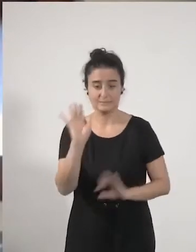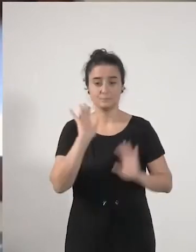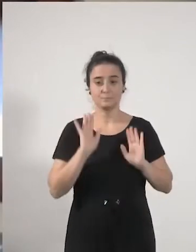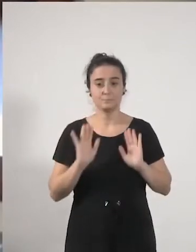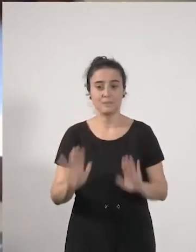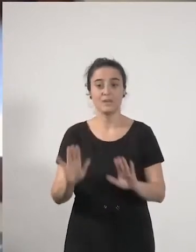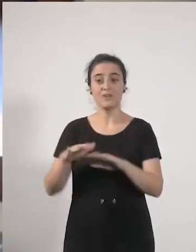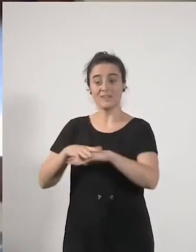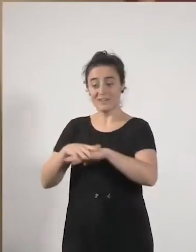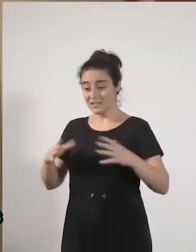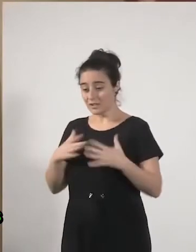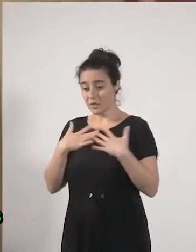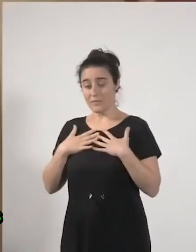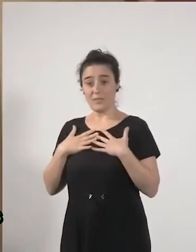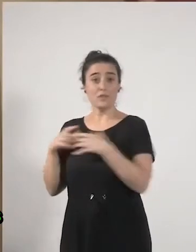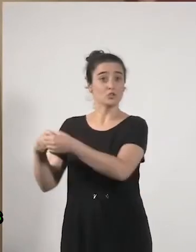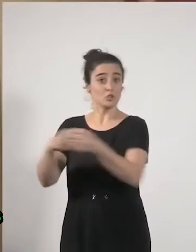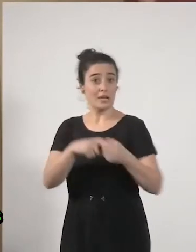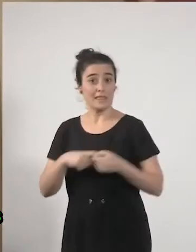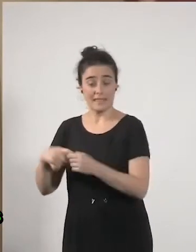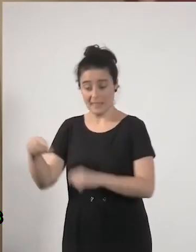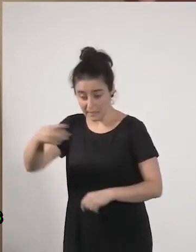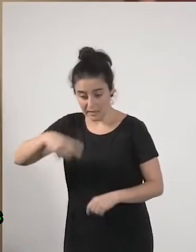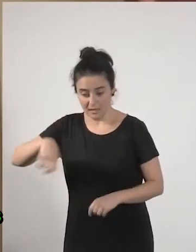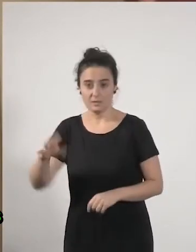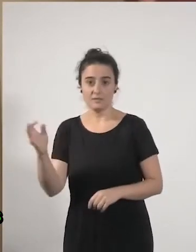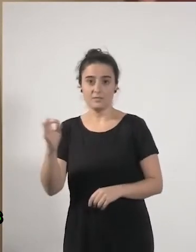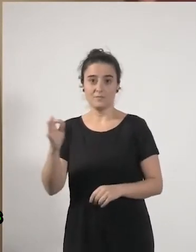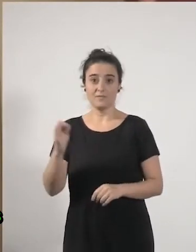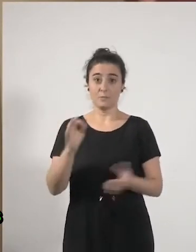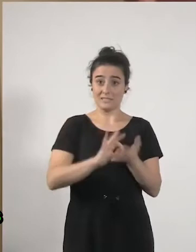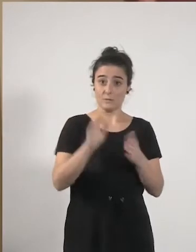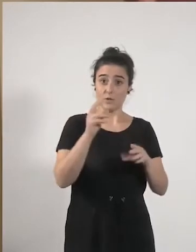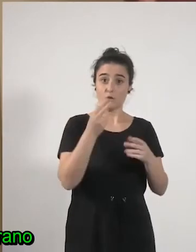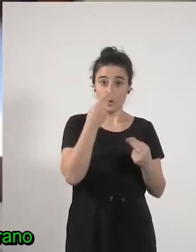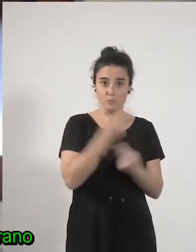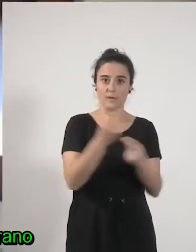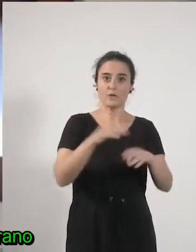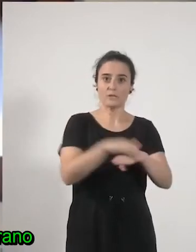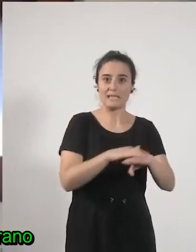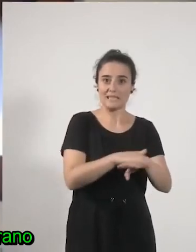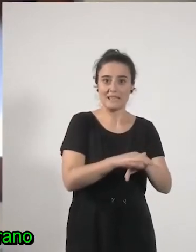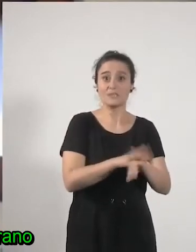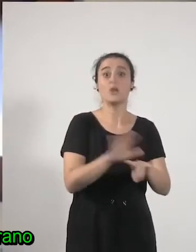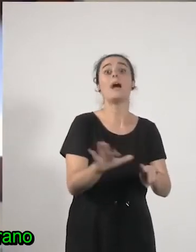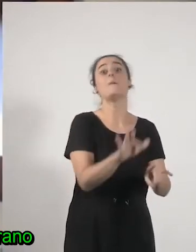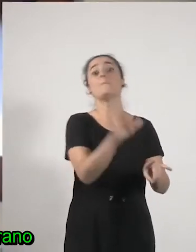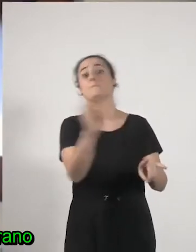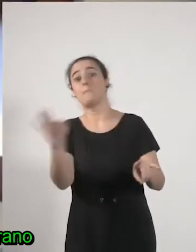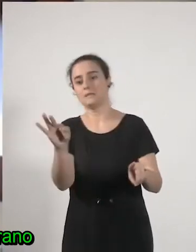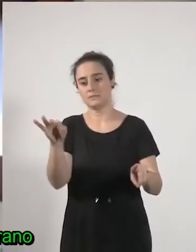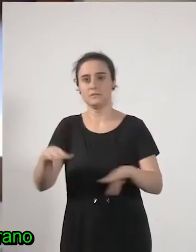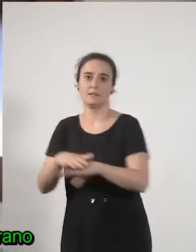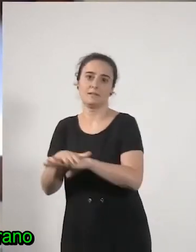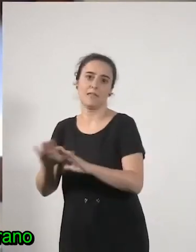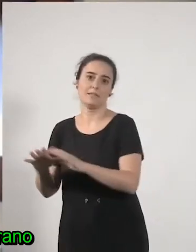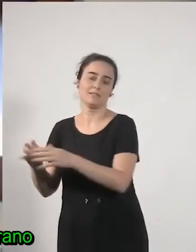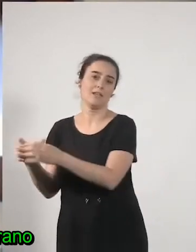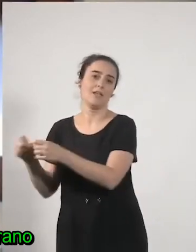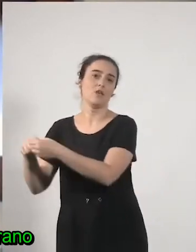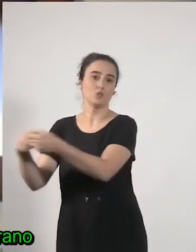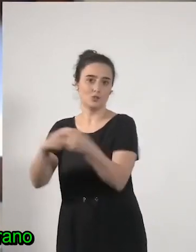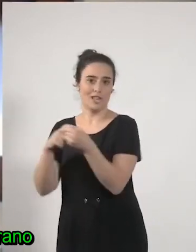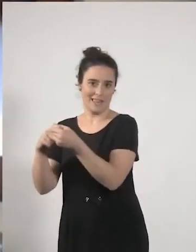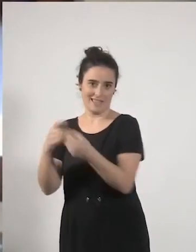solidaridad tienen que ser además de los servicios públicos esenciales es decir por ejemplo mira yo estuve en